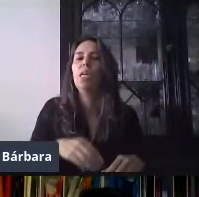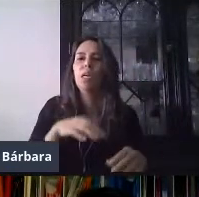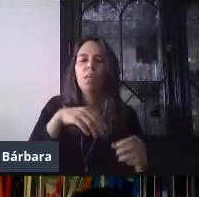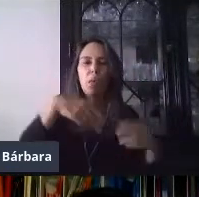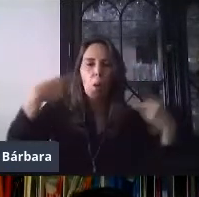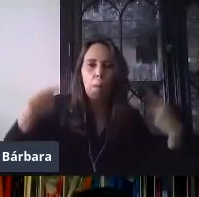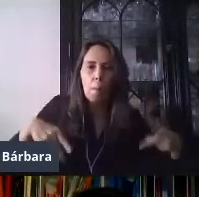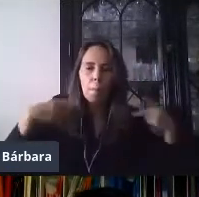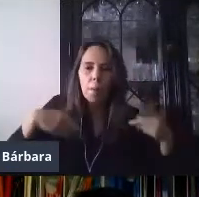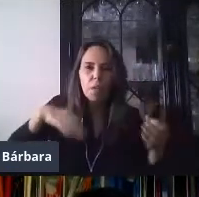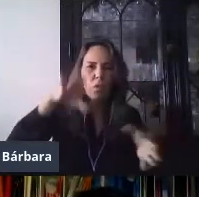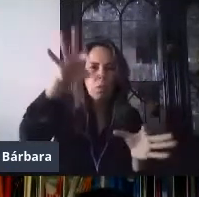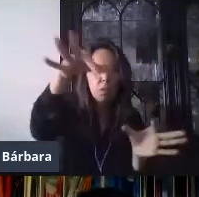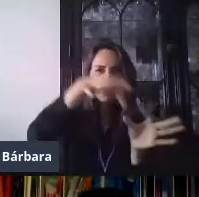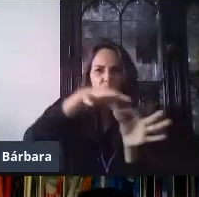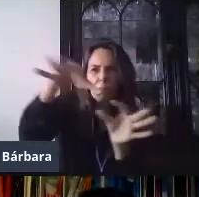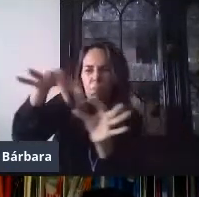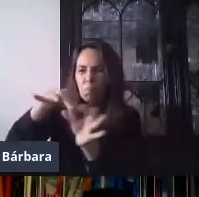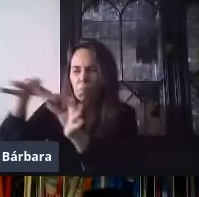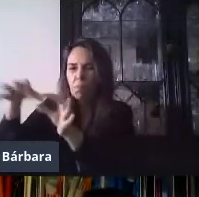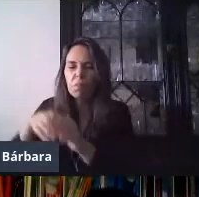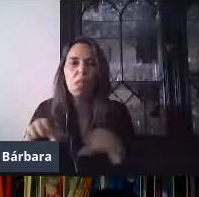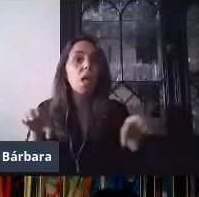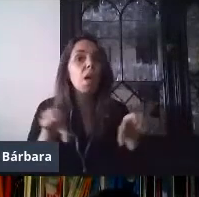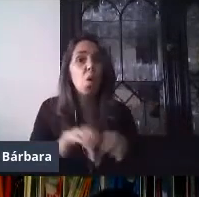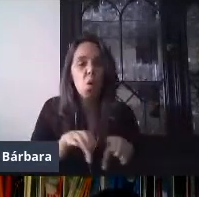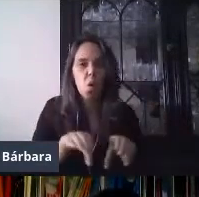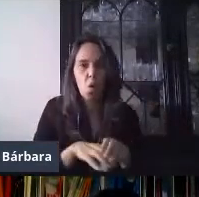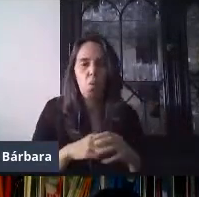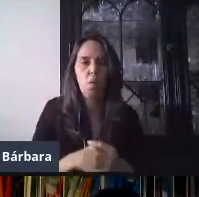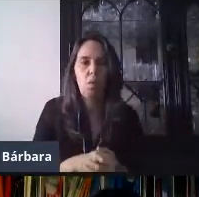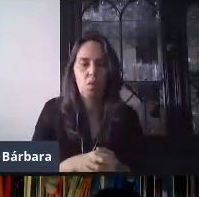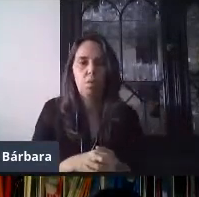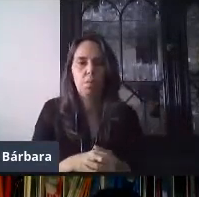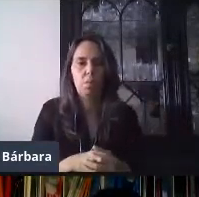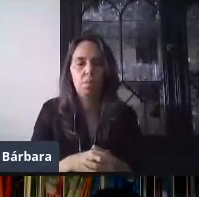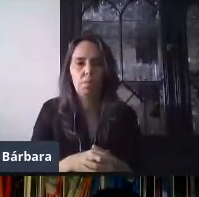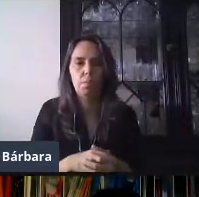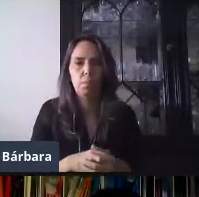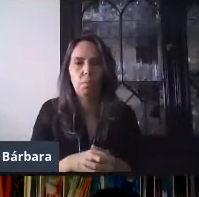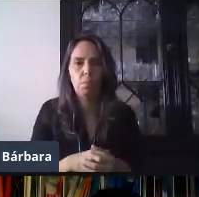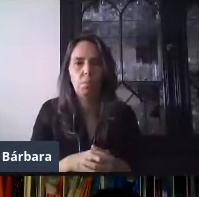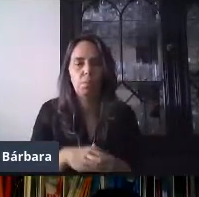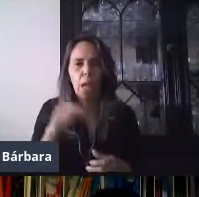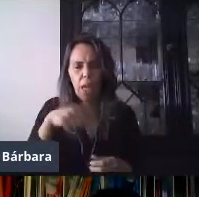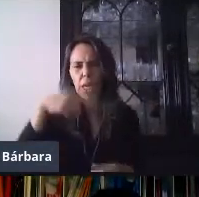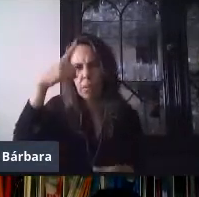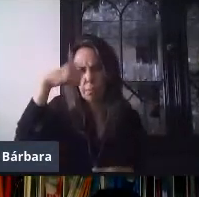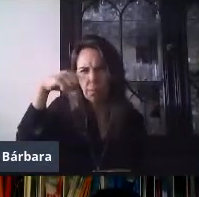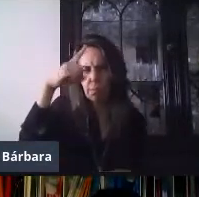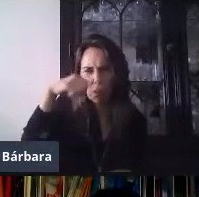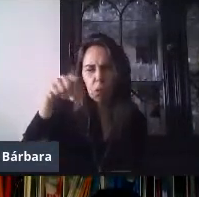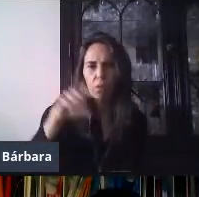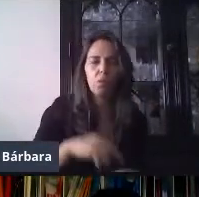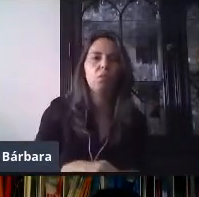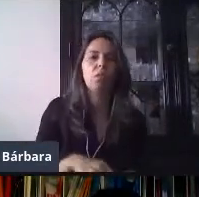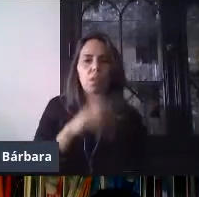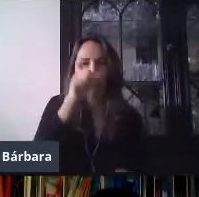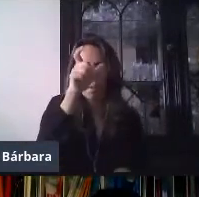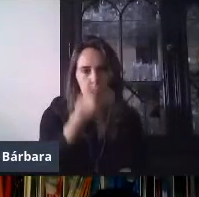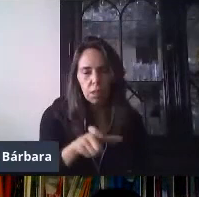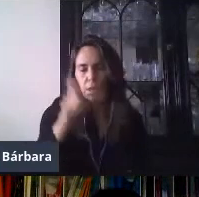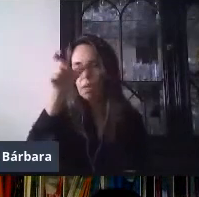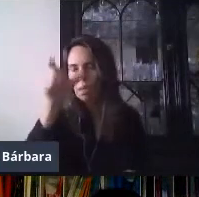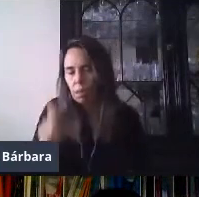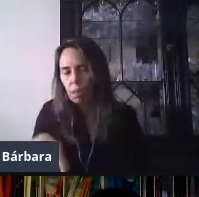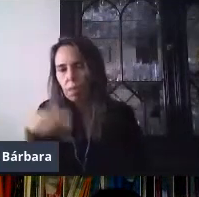compartirlo con mis alumnos. En este caso, vamos a conocer algunas características que tenemos